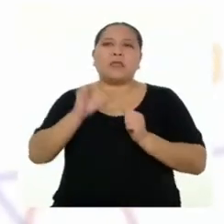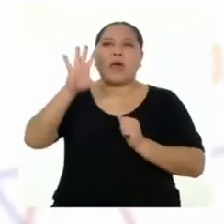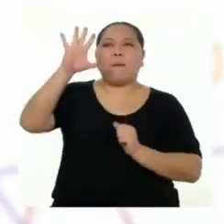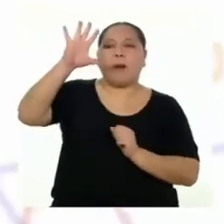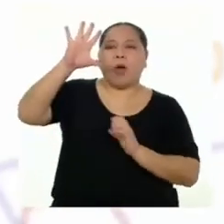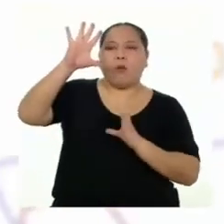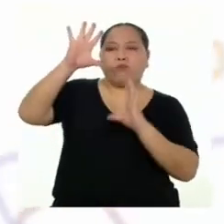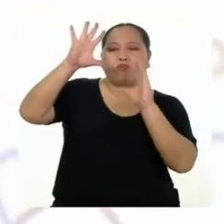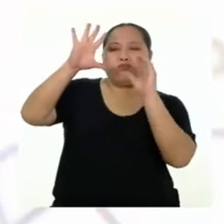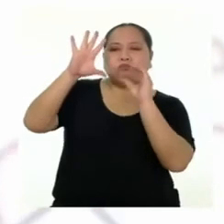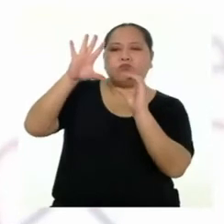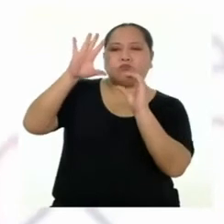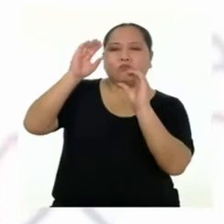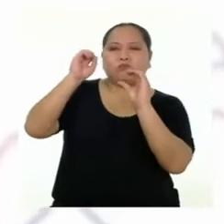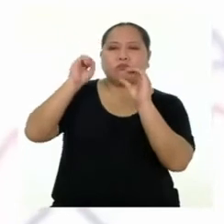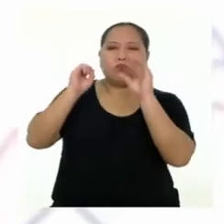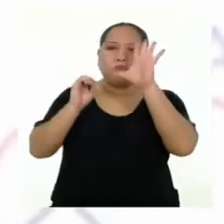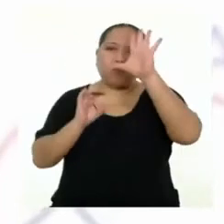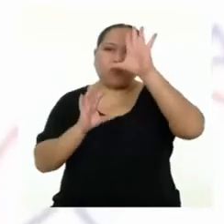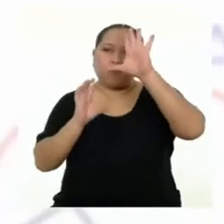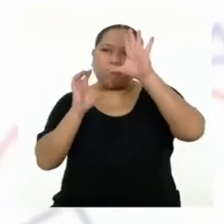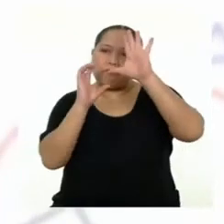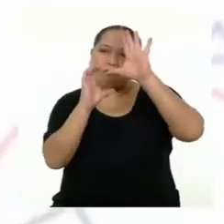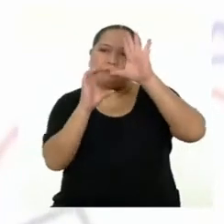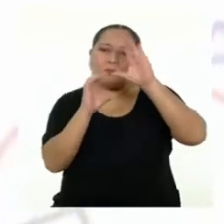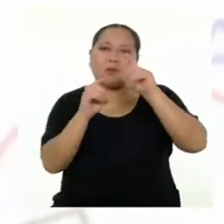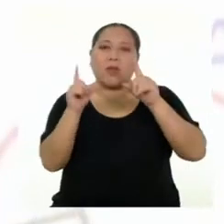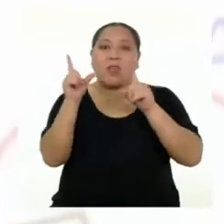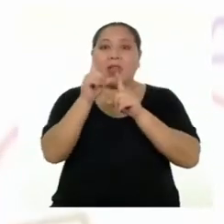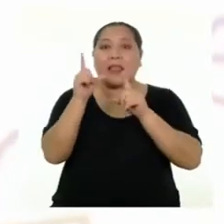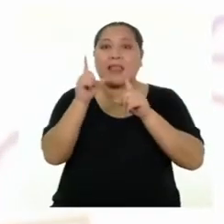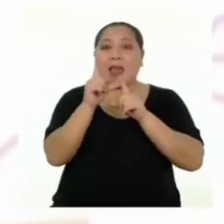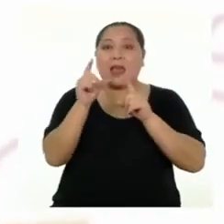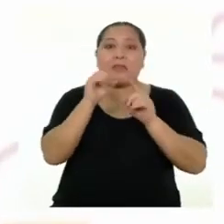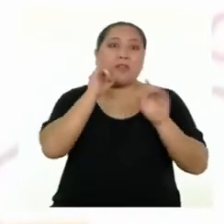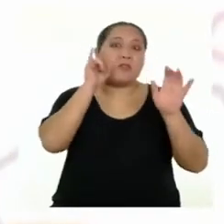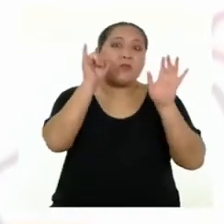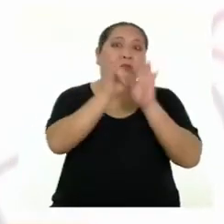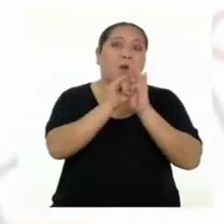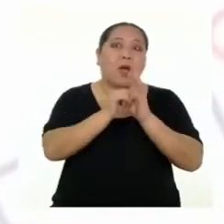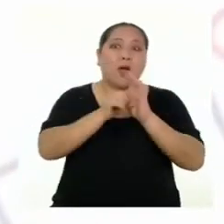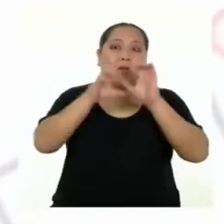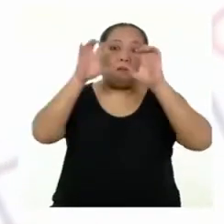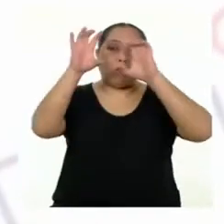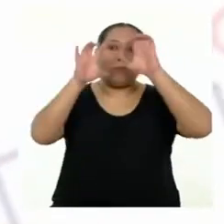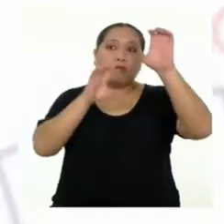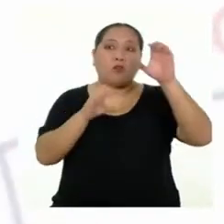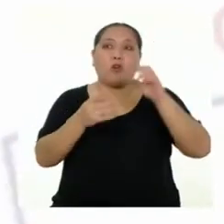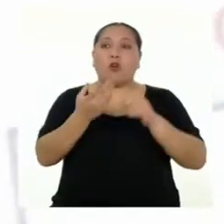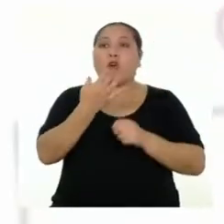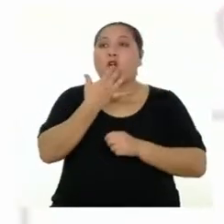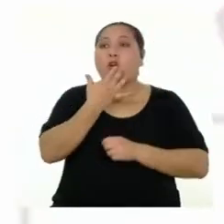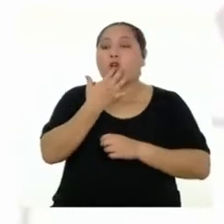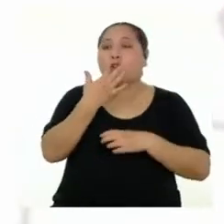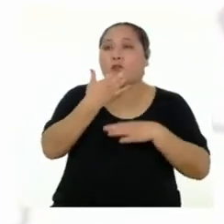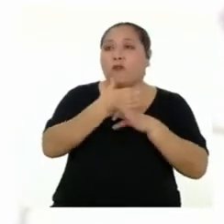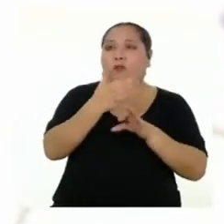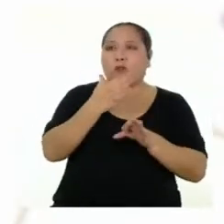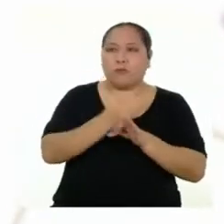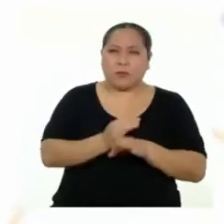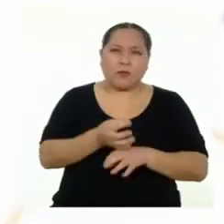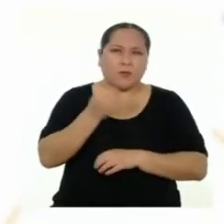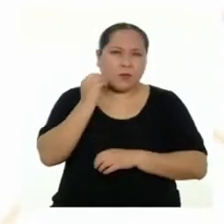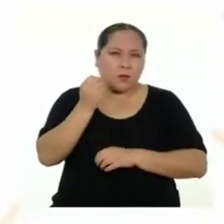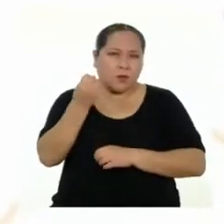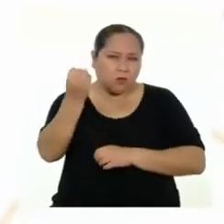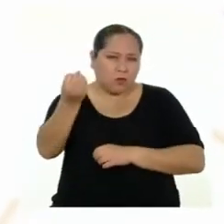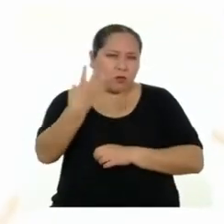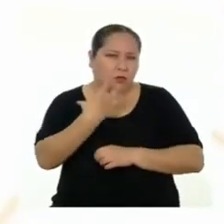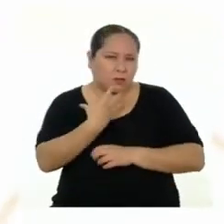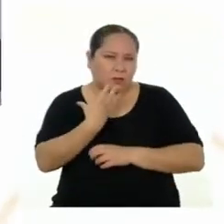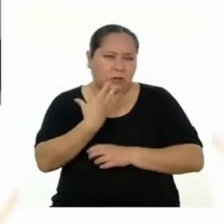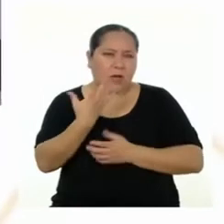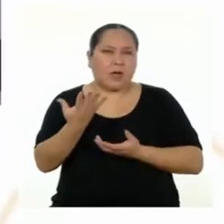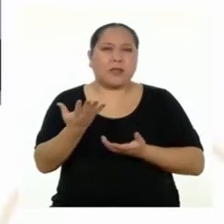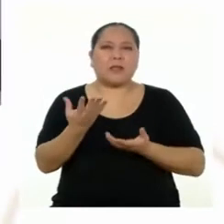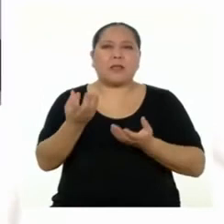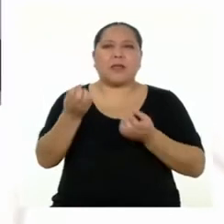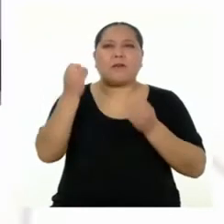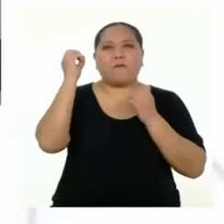tanto de las imágenes como de las letras y en los colores y formas porque algo nos quieren decir.